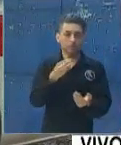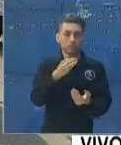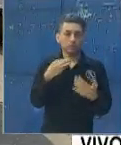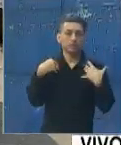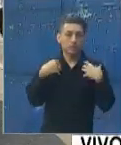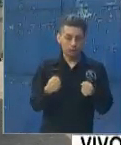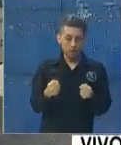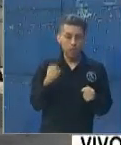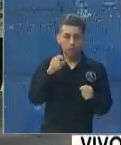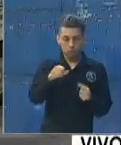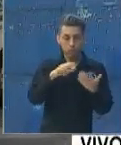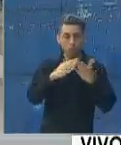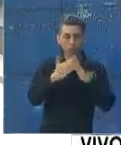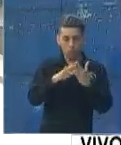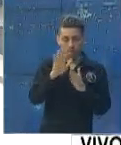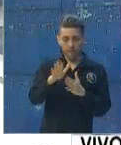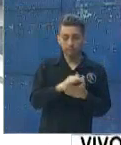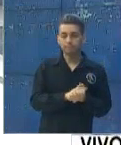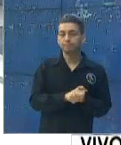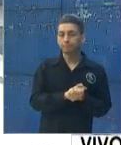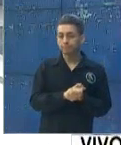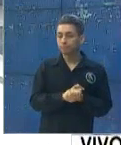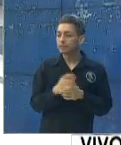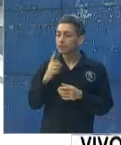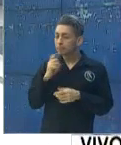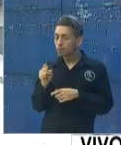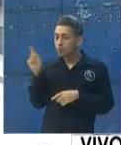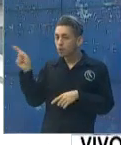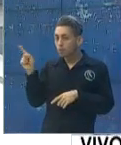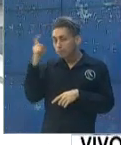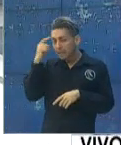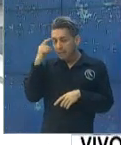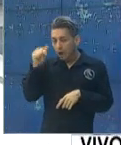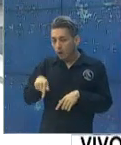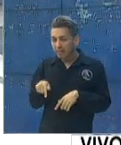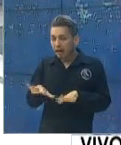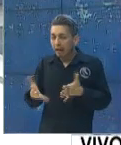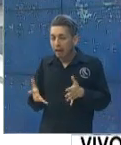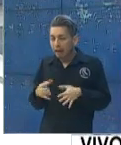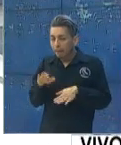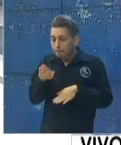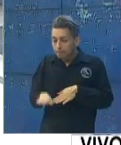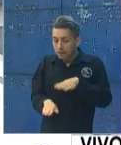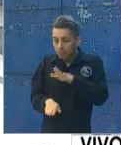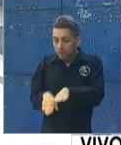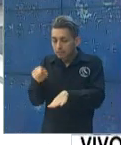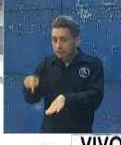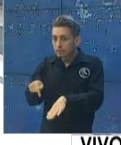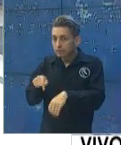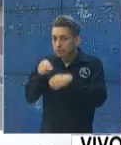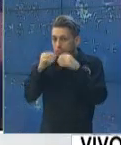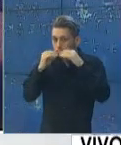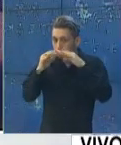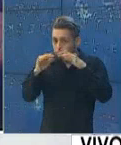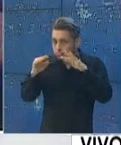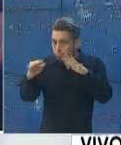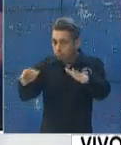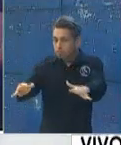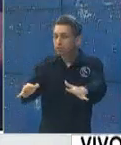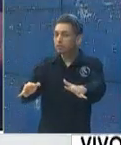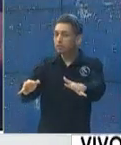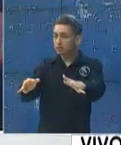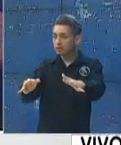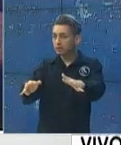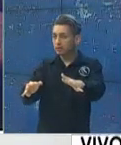comunitario. ¿En qué etapa de la pandemia diría usted que nos encontramos, doctora? Bueno, yo esperaría,